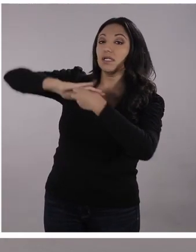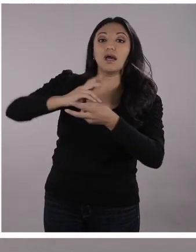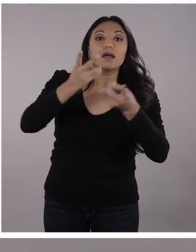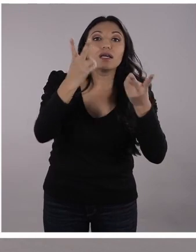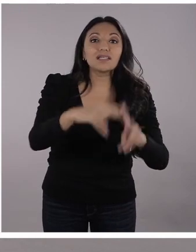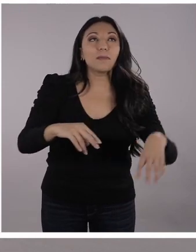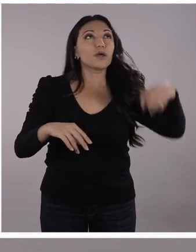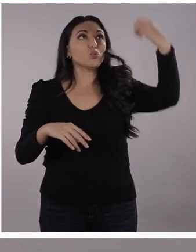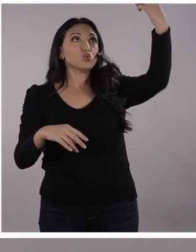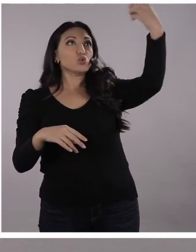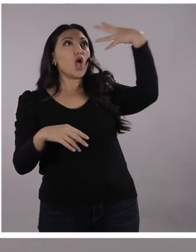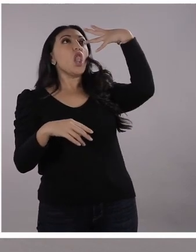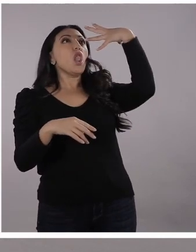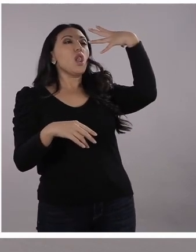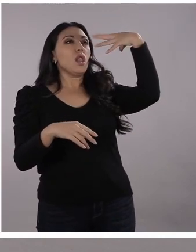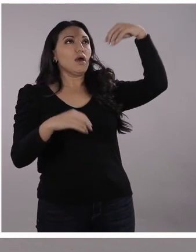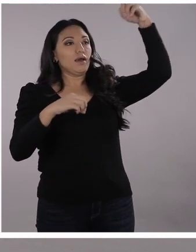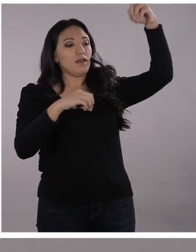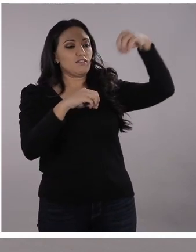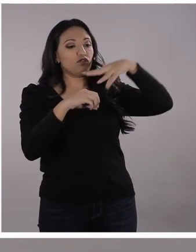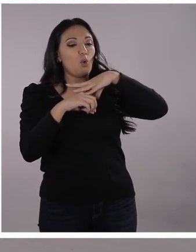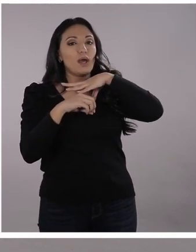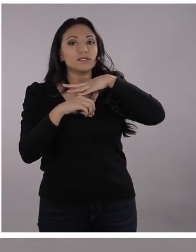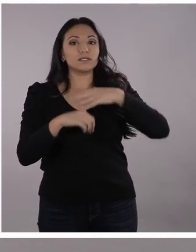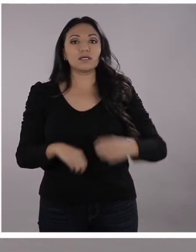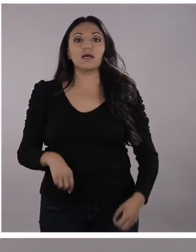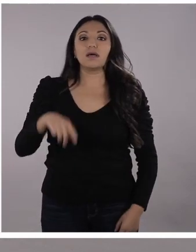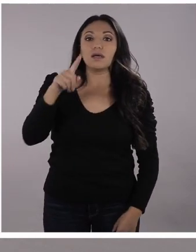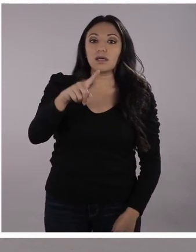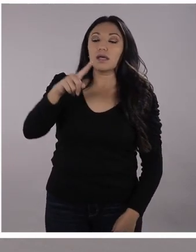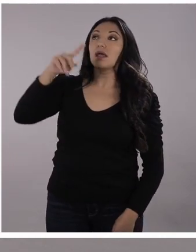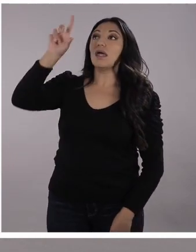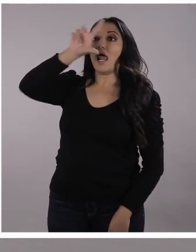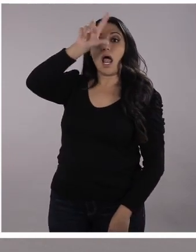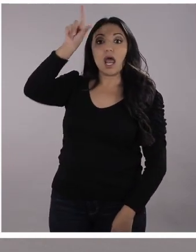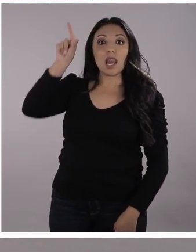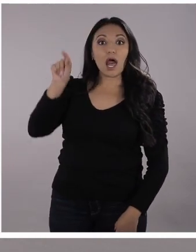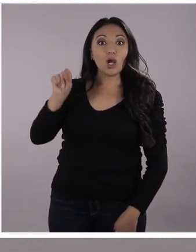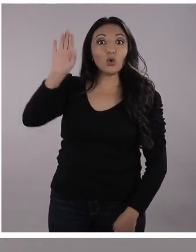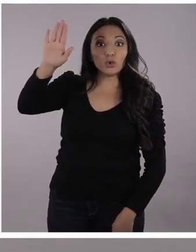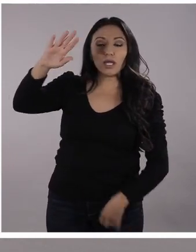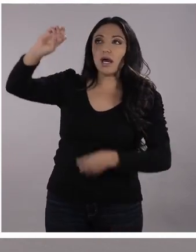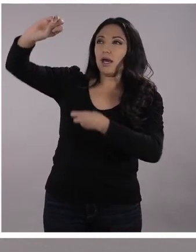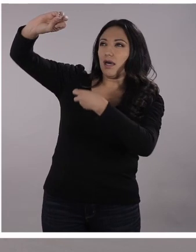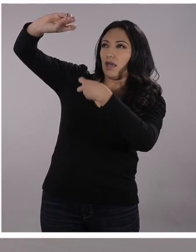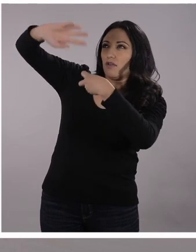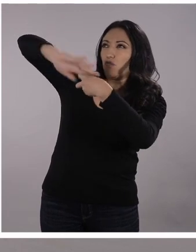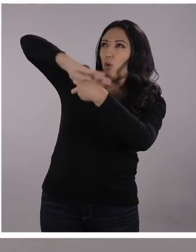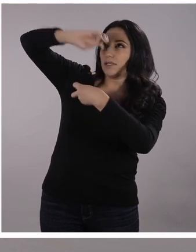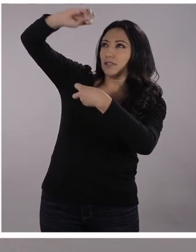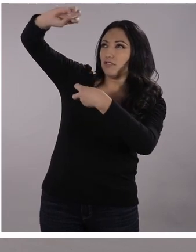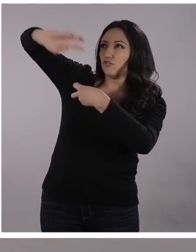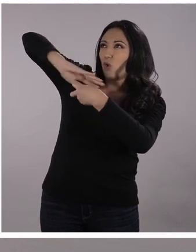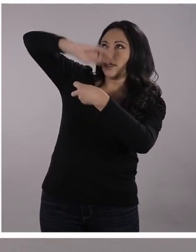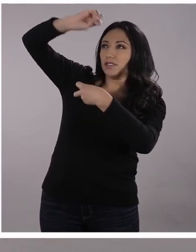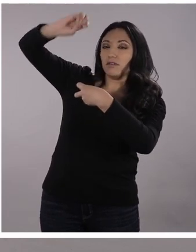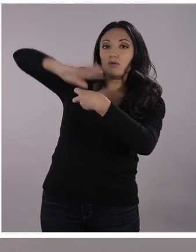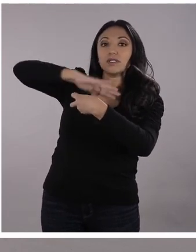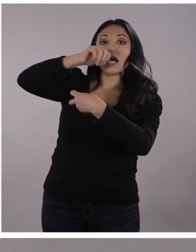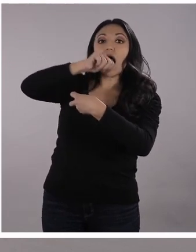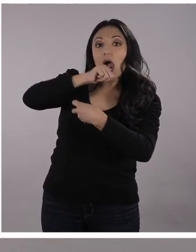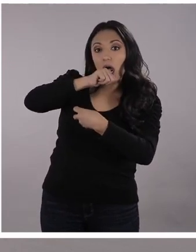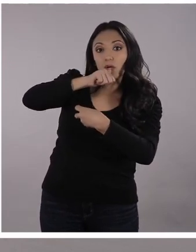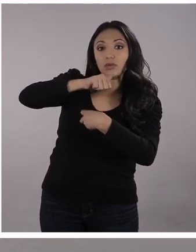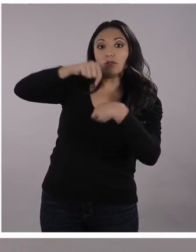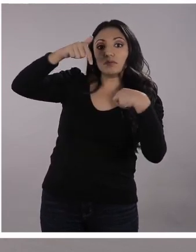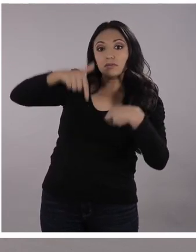Pero existe una hermosa luna y esta luna tiene unos ciclos lunares, un poco por gravedad y todo. Y genera